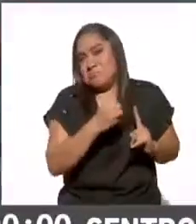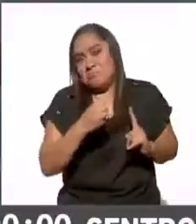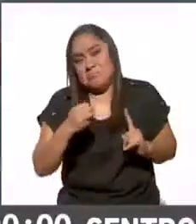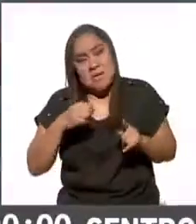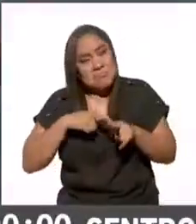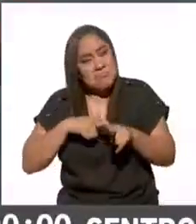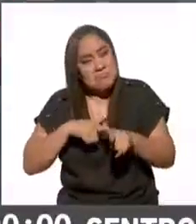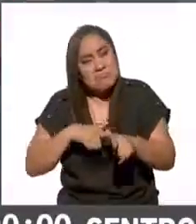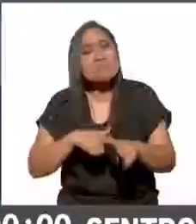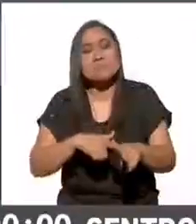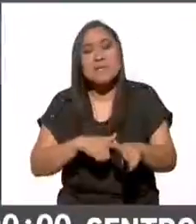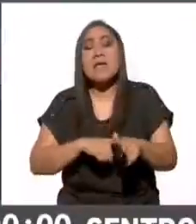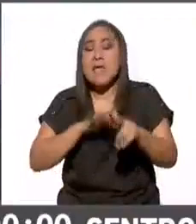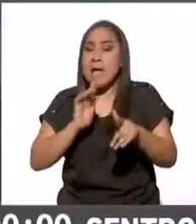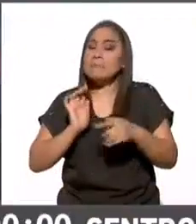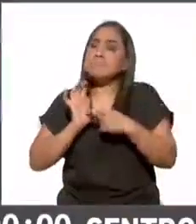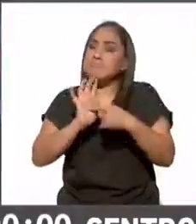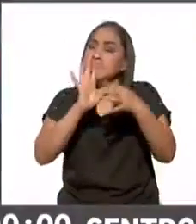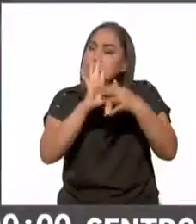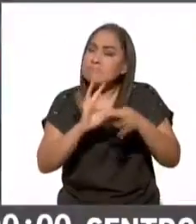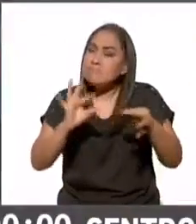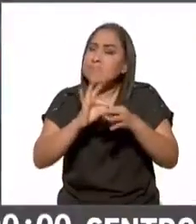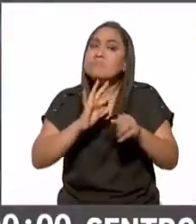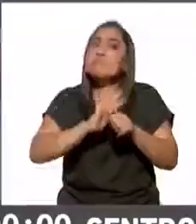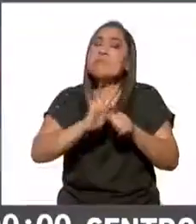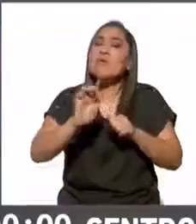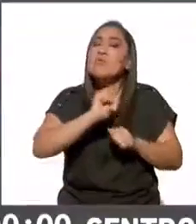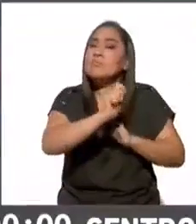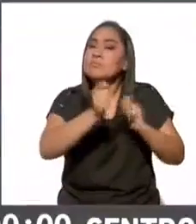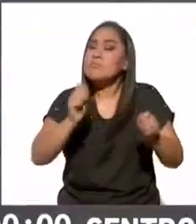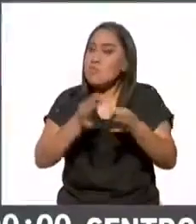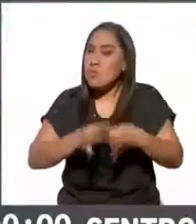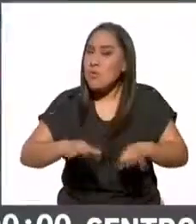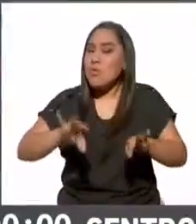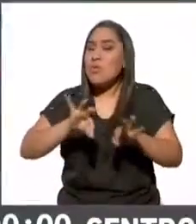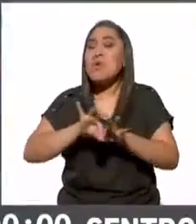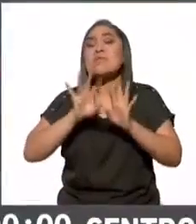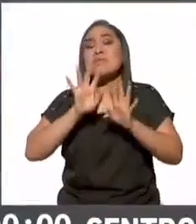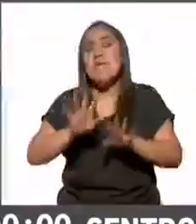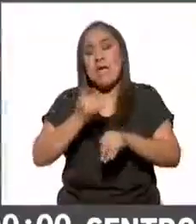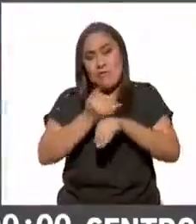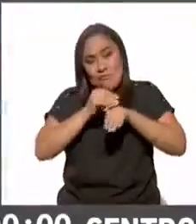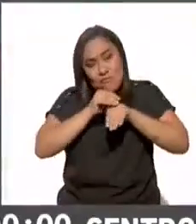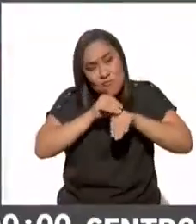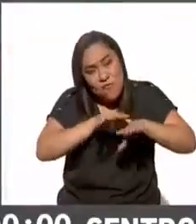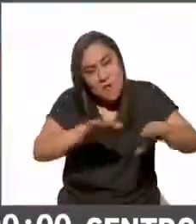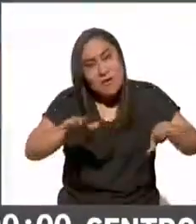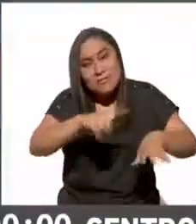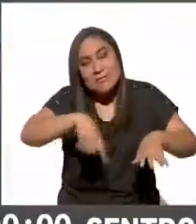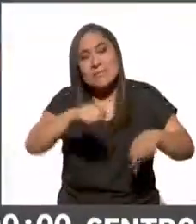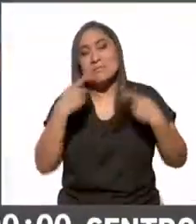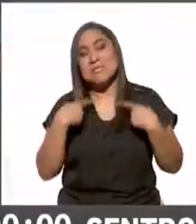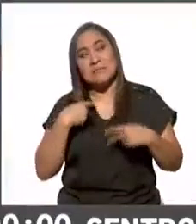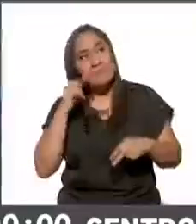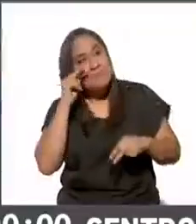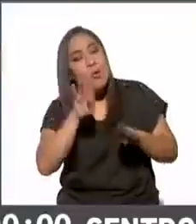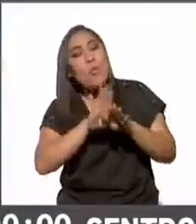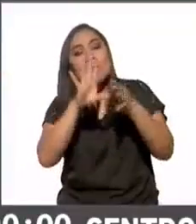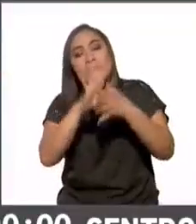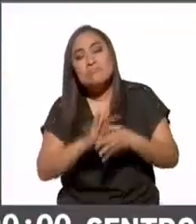dado cuenta creo que de los acontecimientos más importantes hemos llevado hasta los hogares de nuestras audiencias esta narración